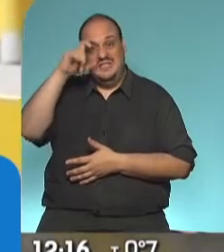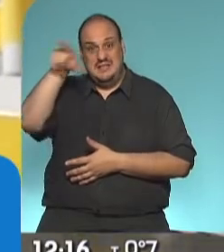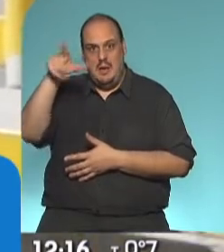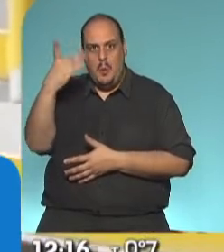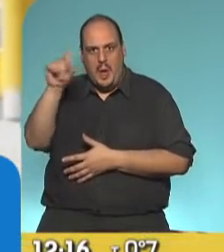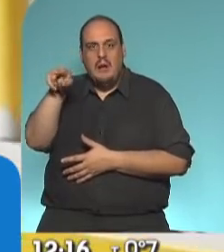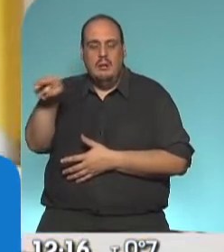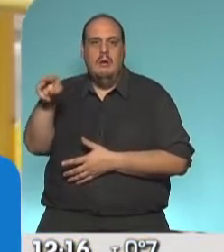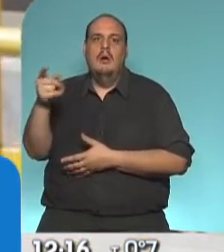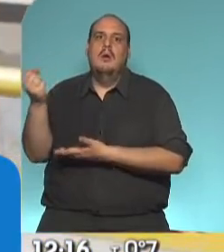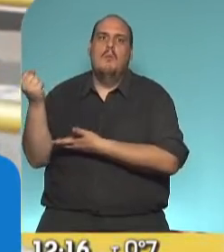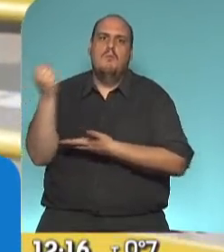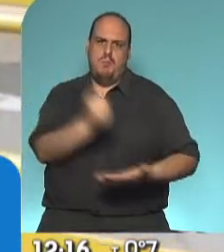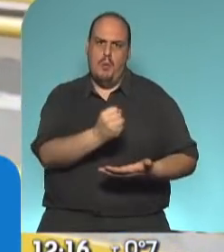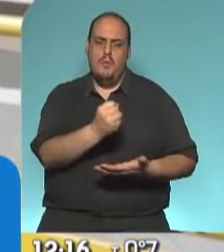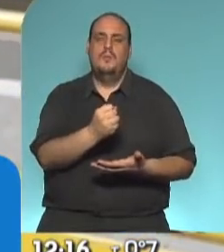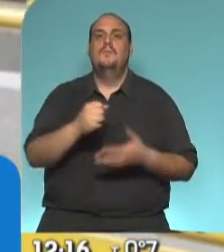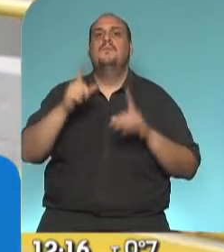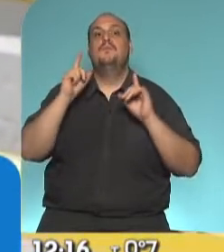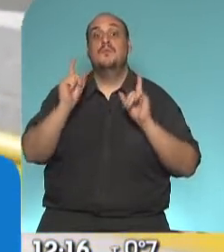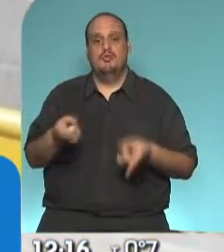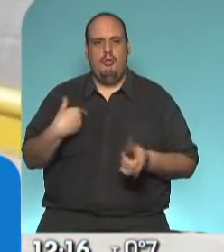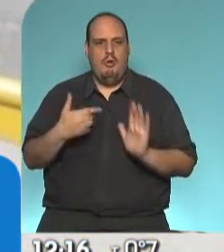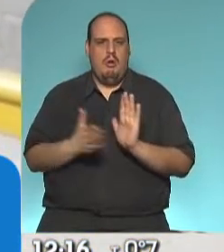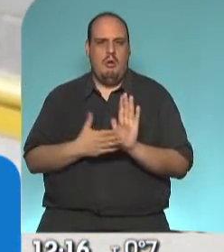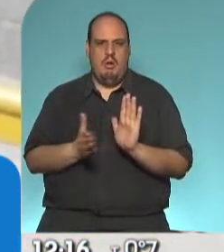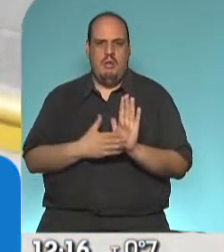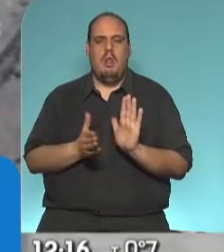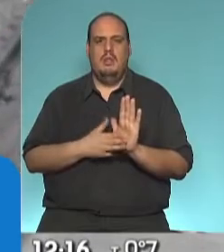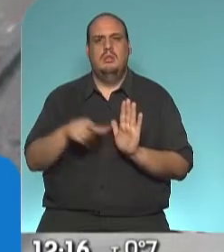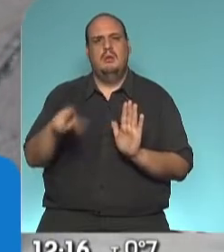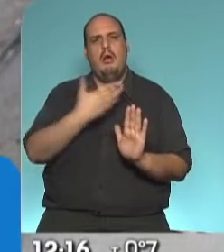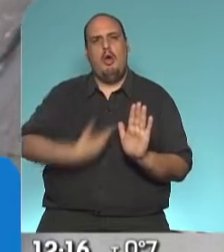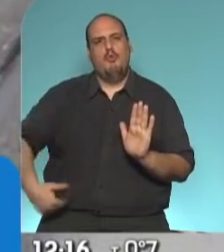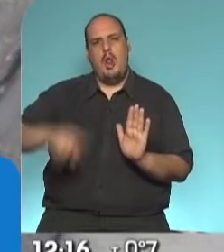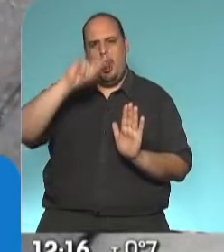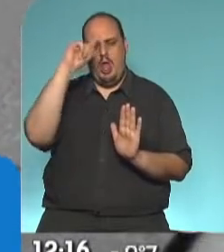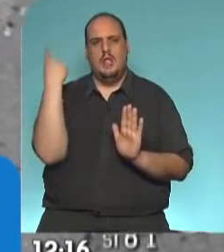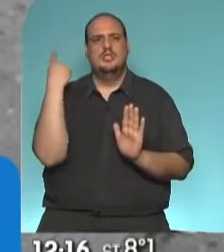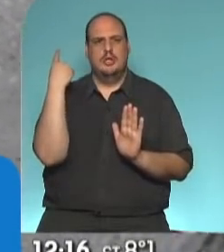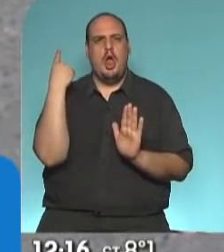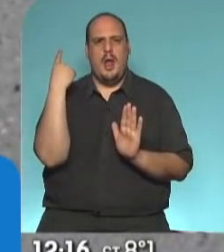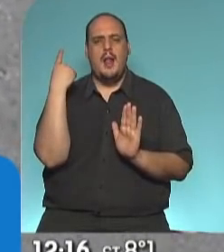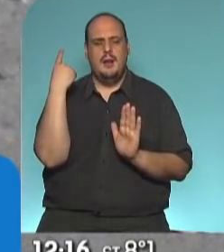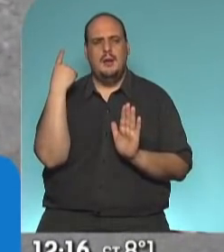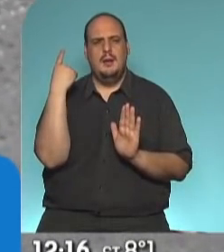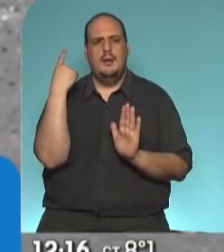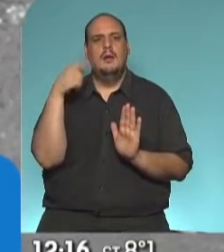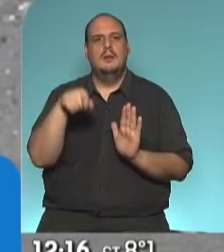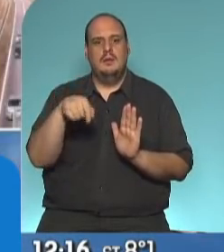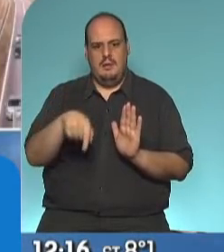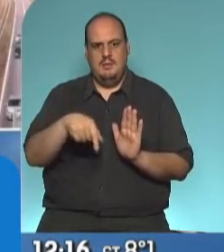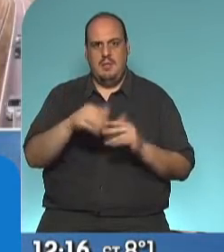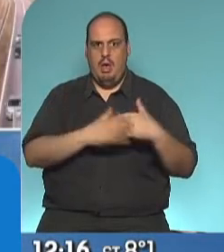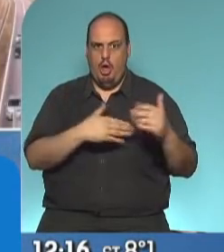la garantía dada por el Gobierno Nacional de que va a empezar esta